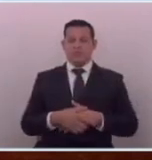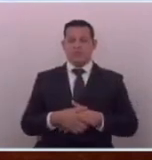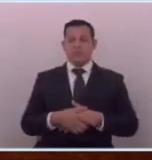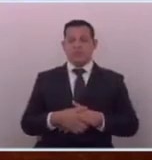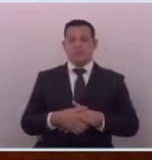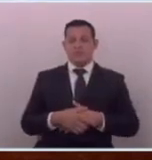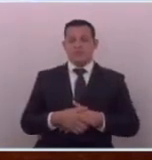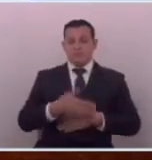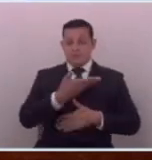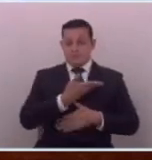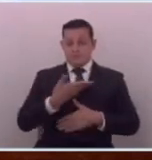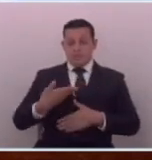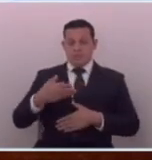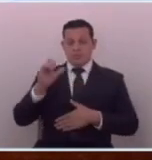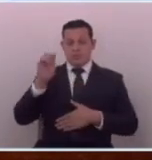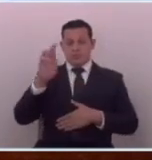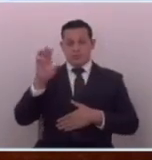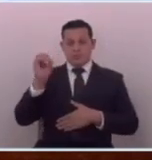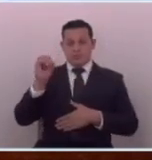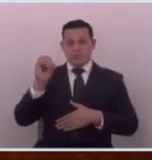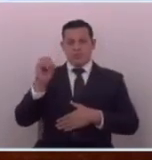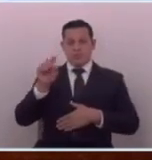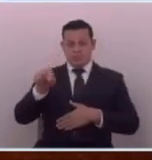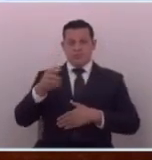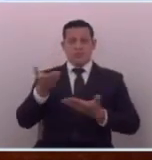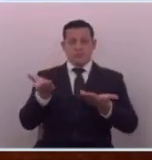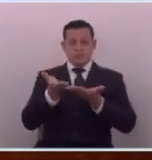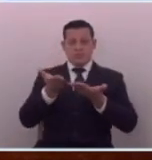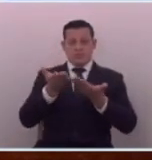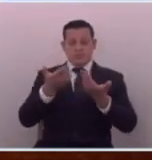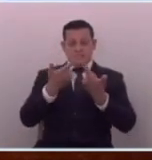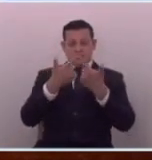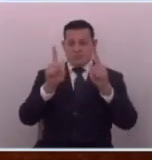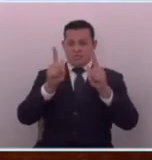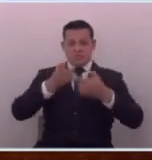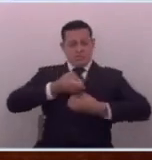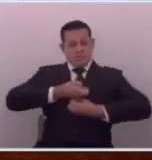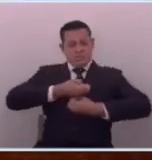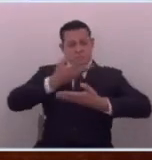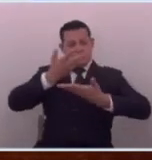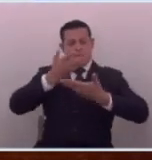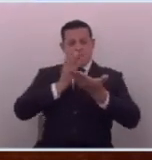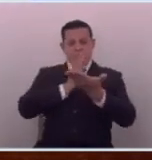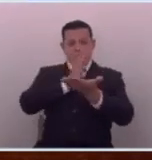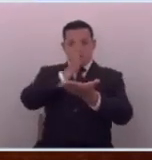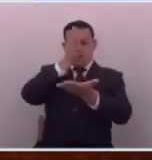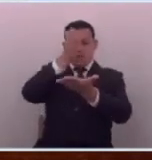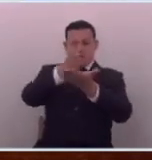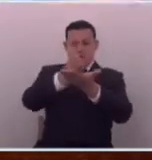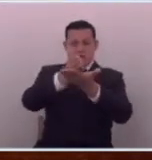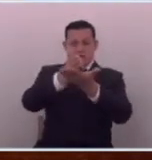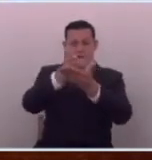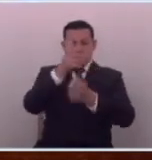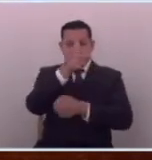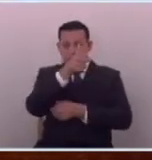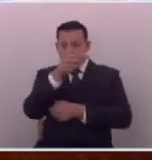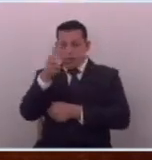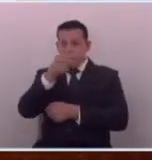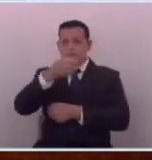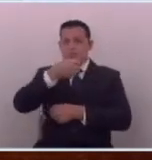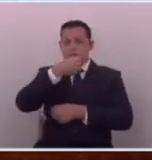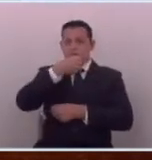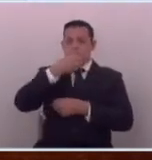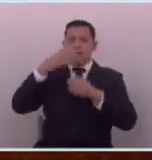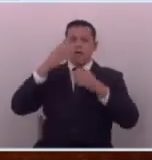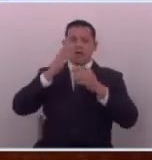y el presidente Castro también ejerce su libertad de expresarse y de ir con una cámara con un micrófono